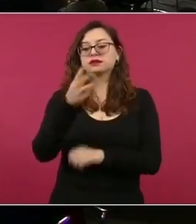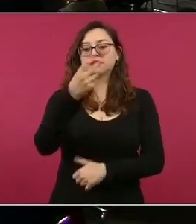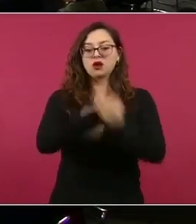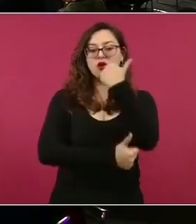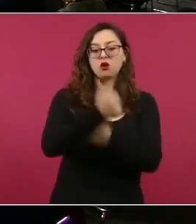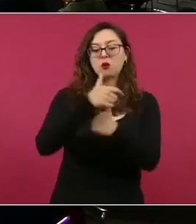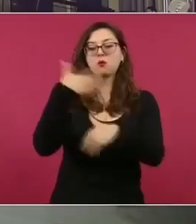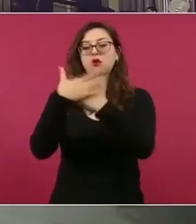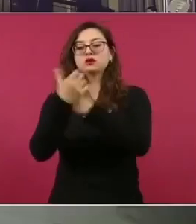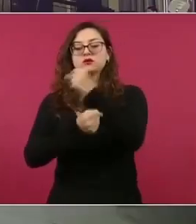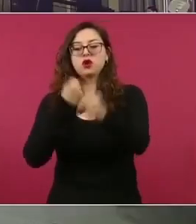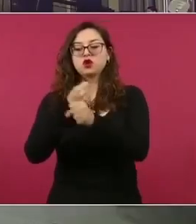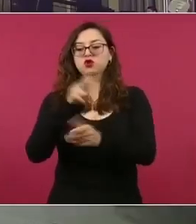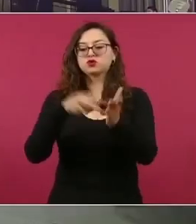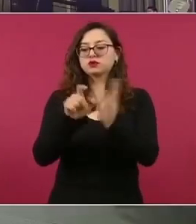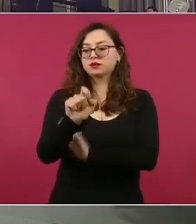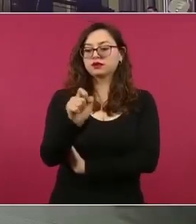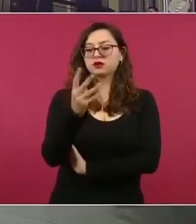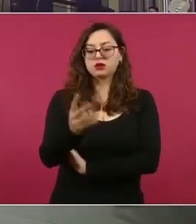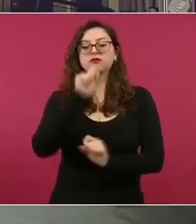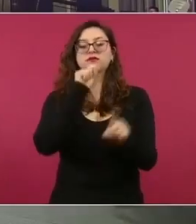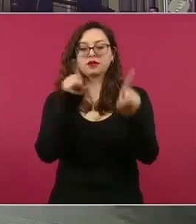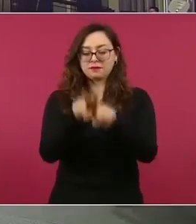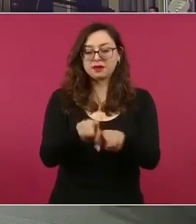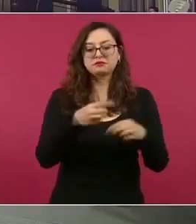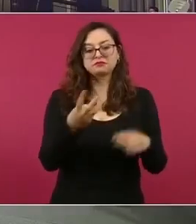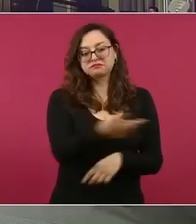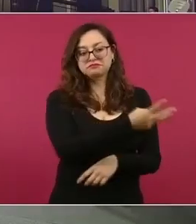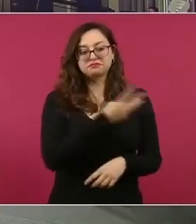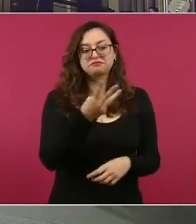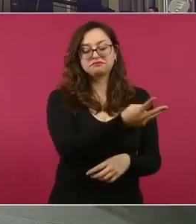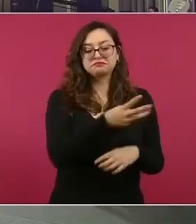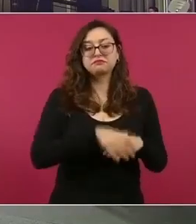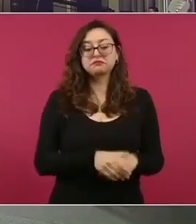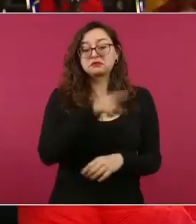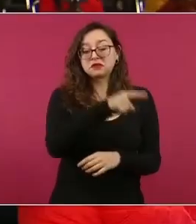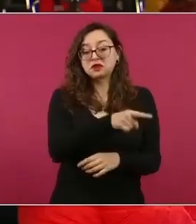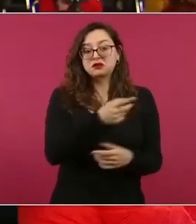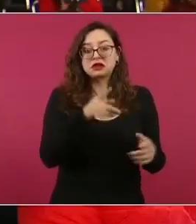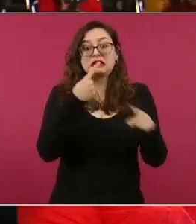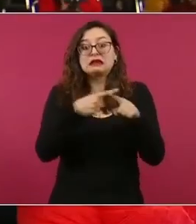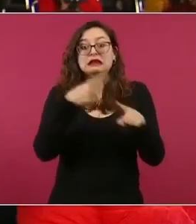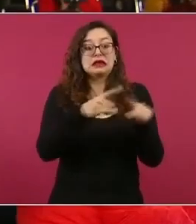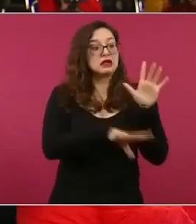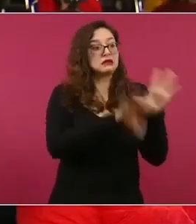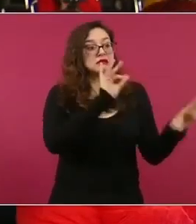todavía no definen su método de selección, sí dijeron que militantes de otras fuerzas políticas, ciudadanos, institución